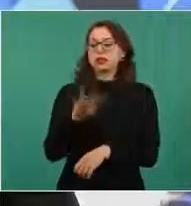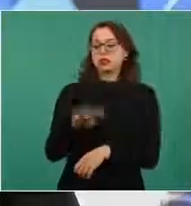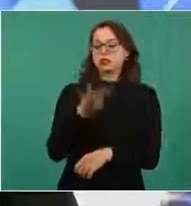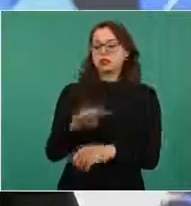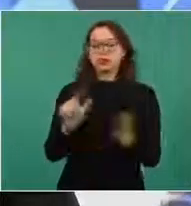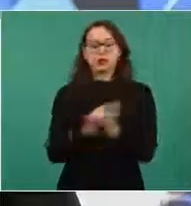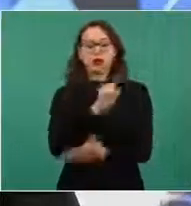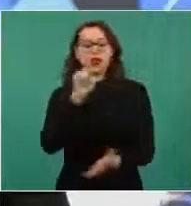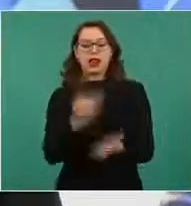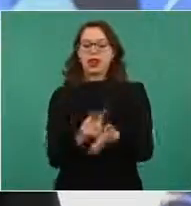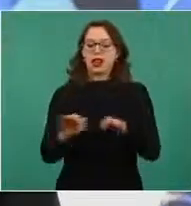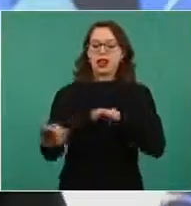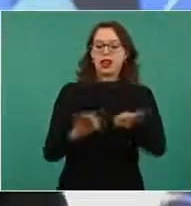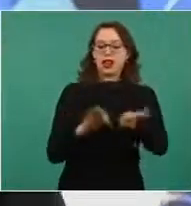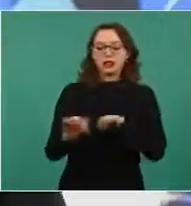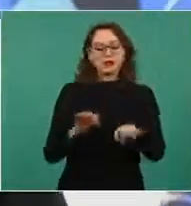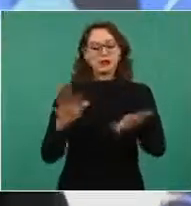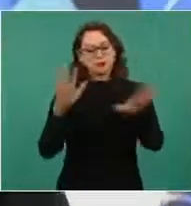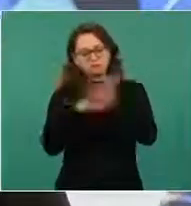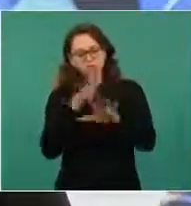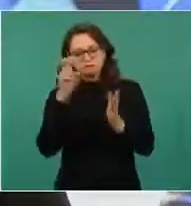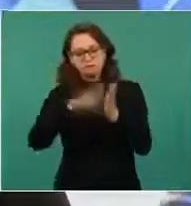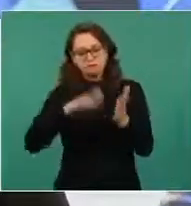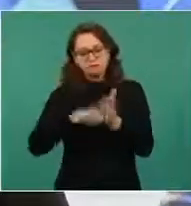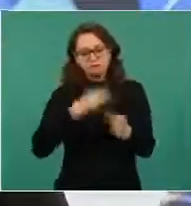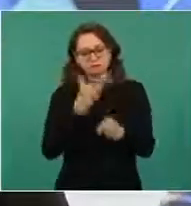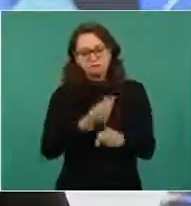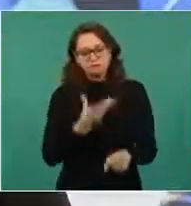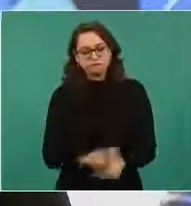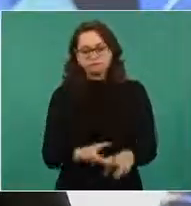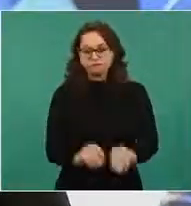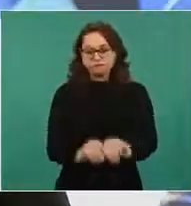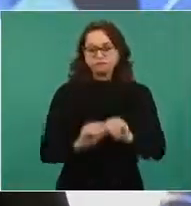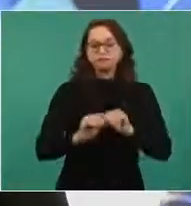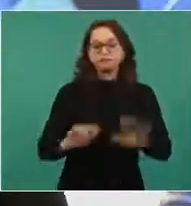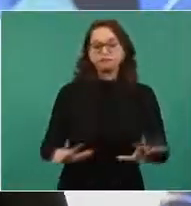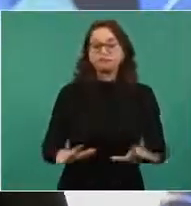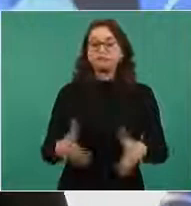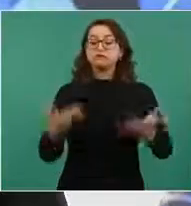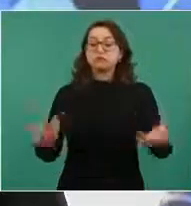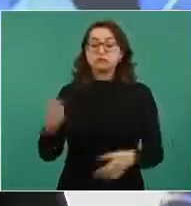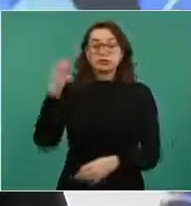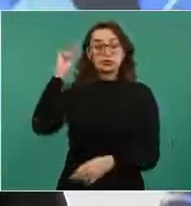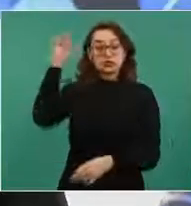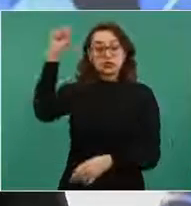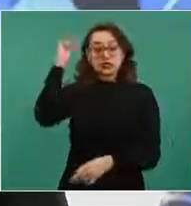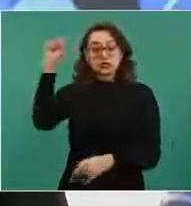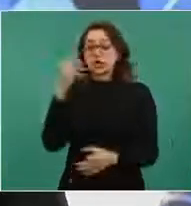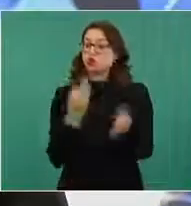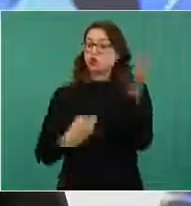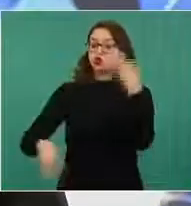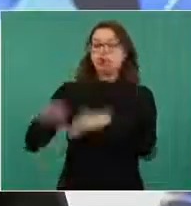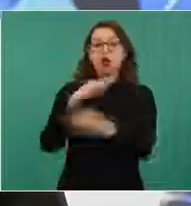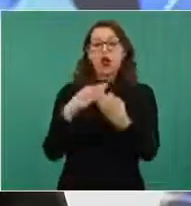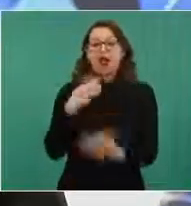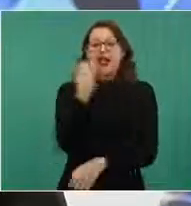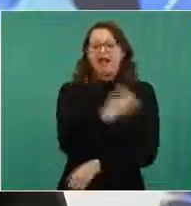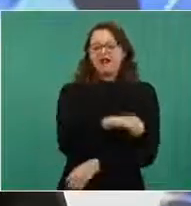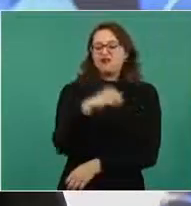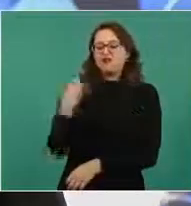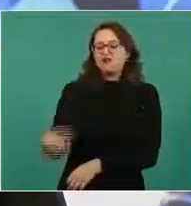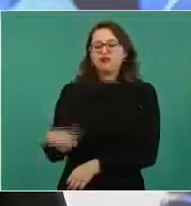todas las organizaciones sindicales están obligadas a realizar elecciones para elegir a sus